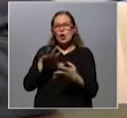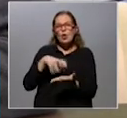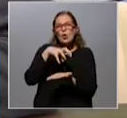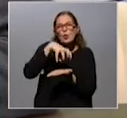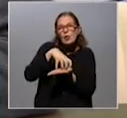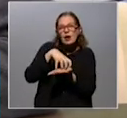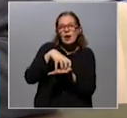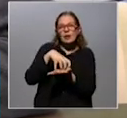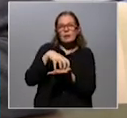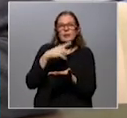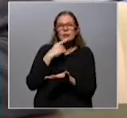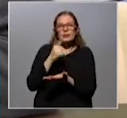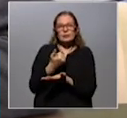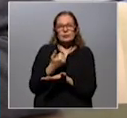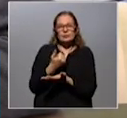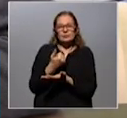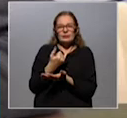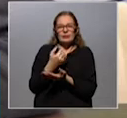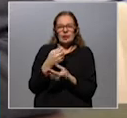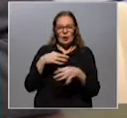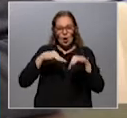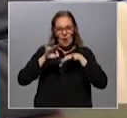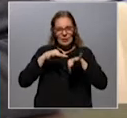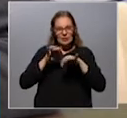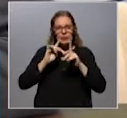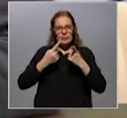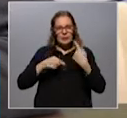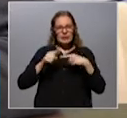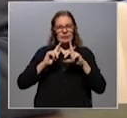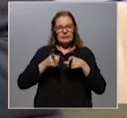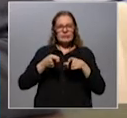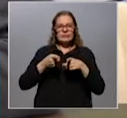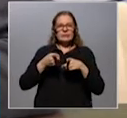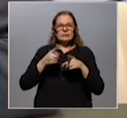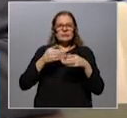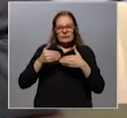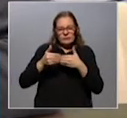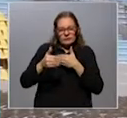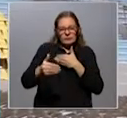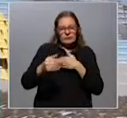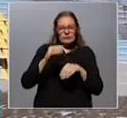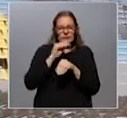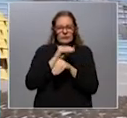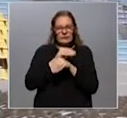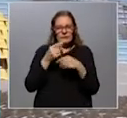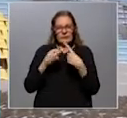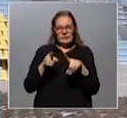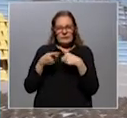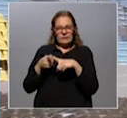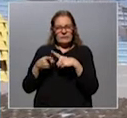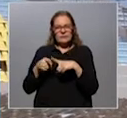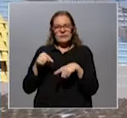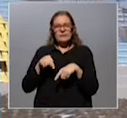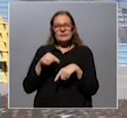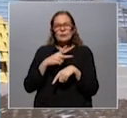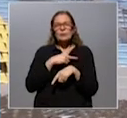de, digamos De explotación comercial Pero también de extensión cultural En los distintos ámbitos Joao Abelán Que